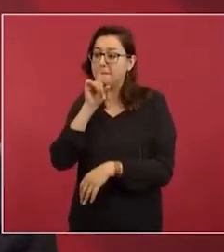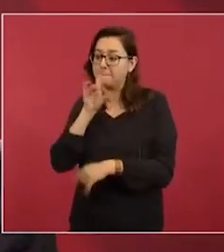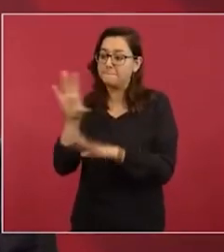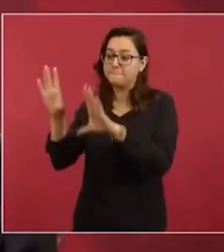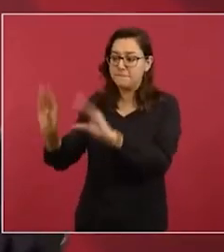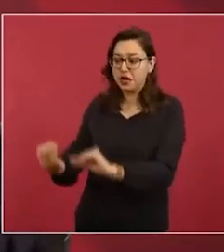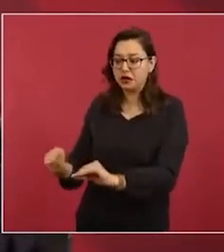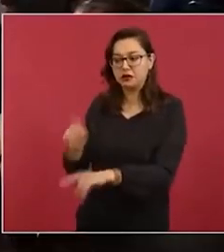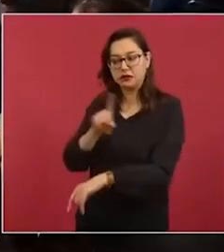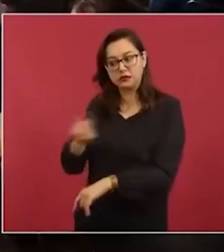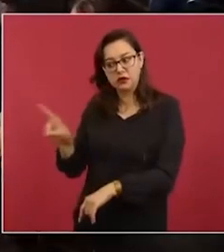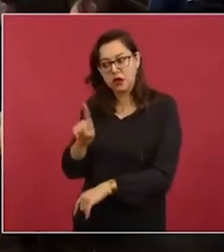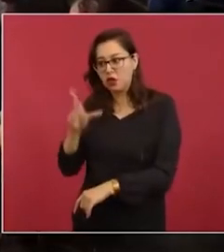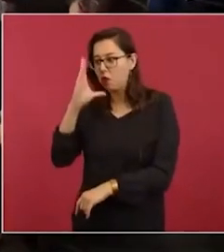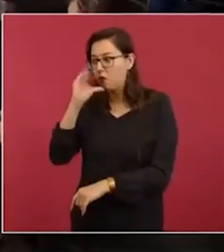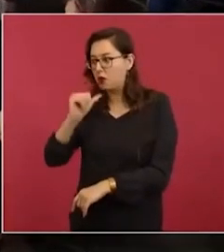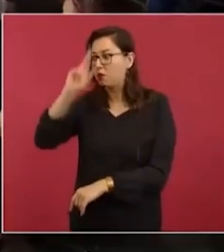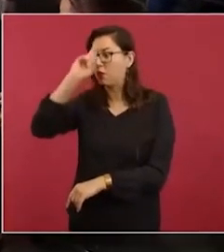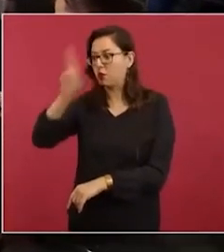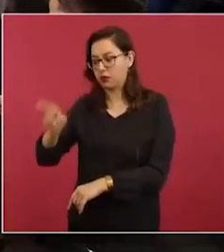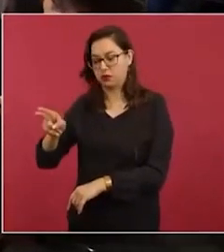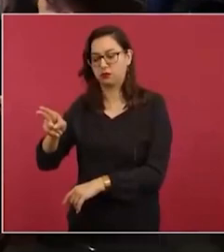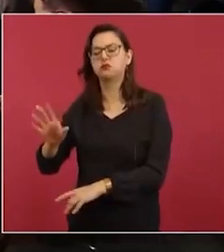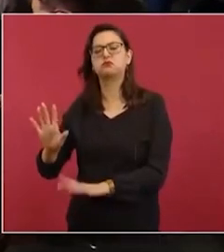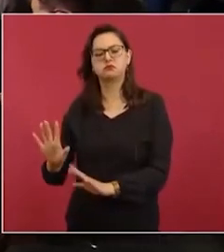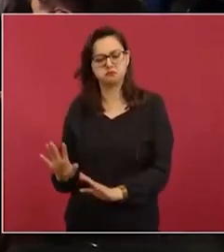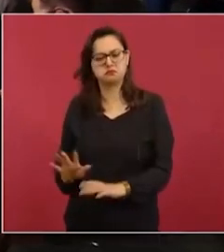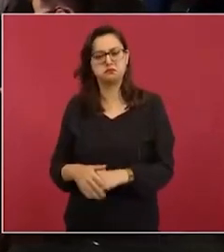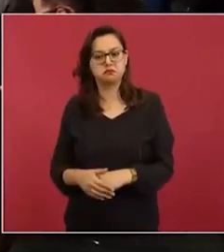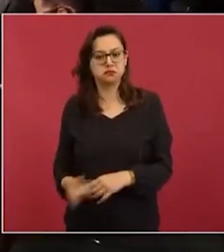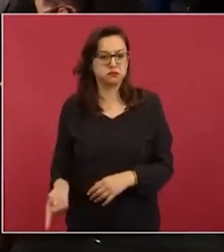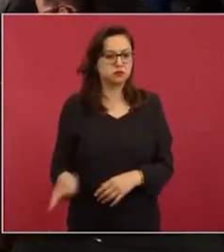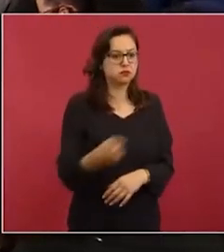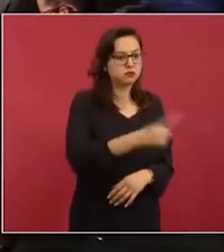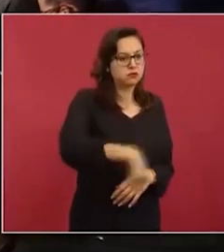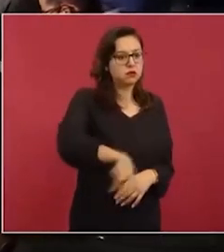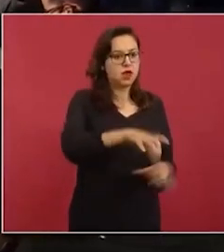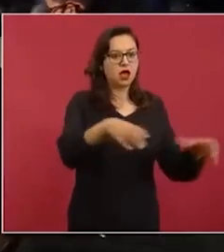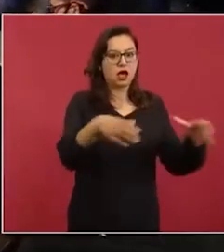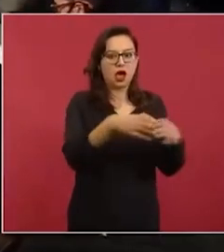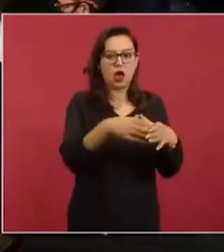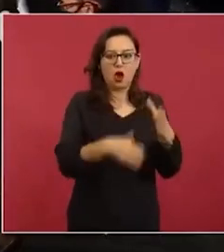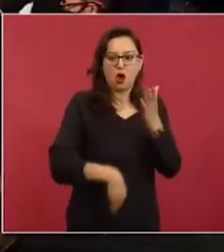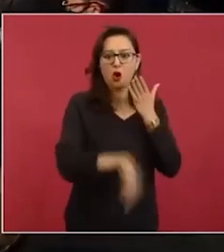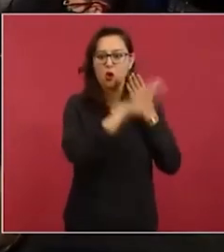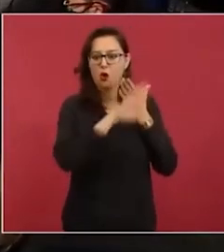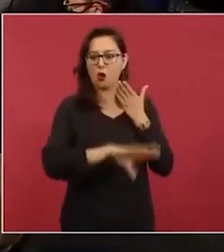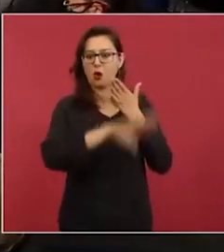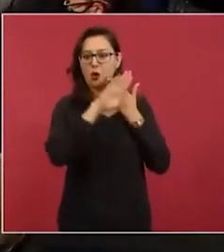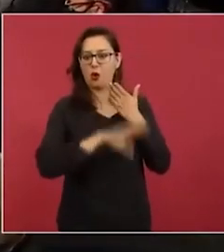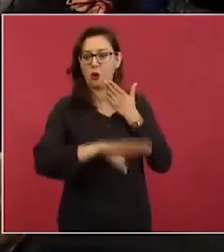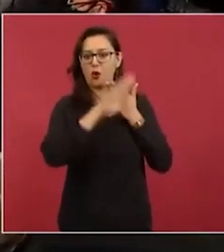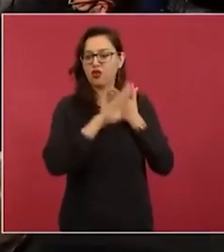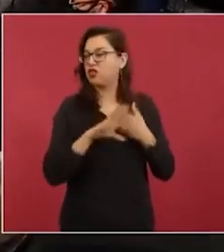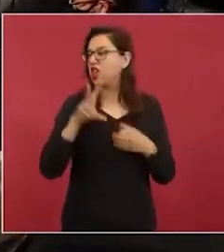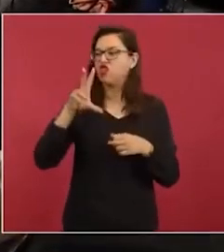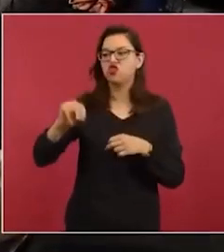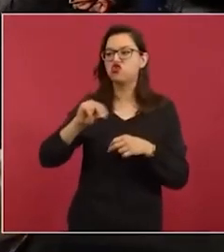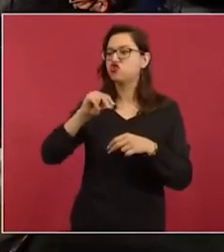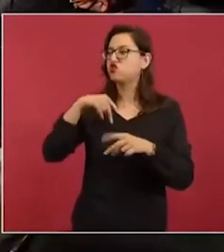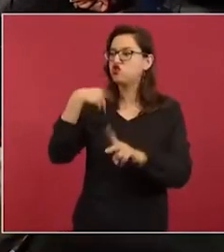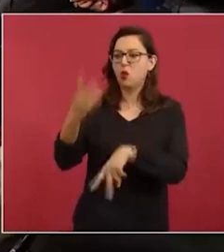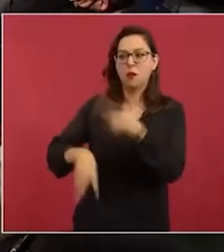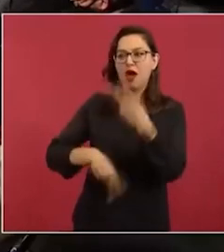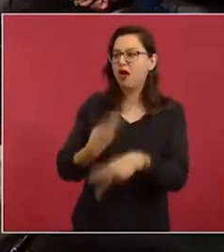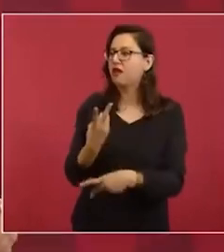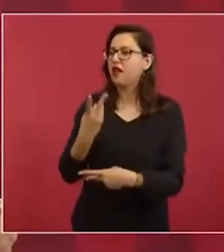están abiertamente llamando